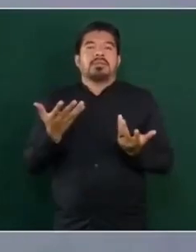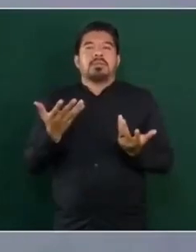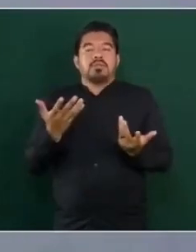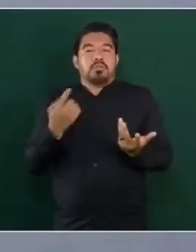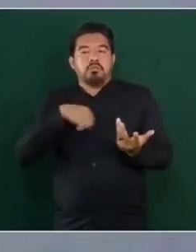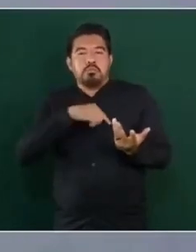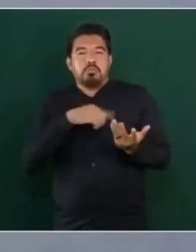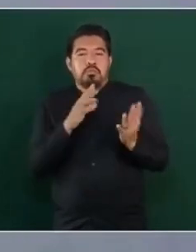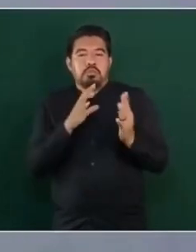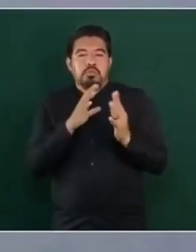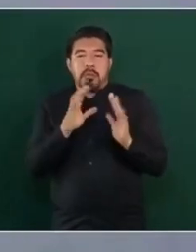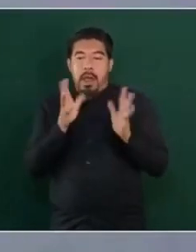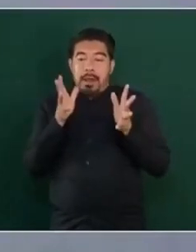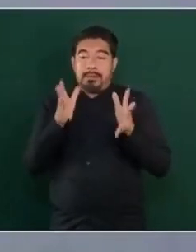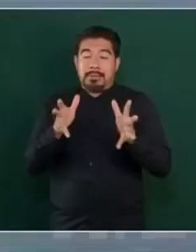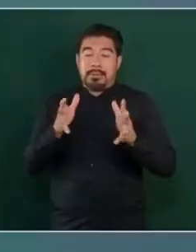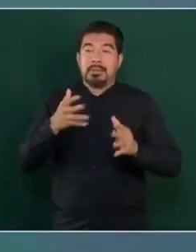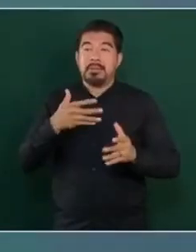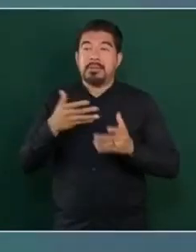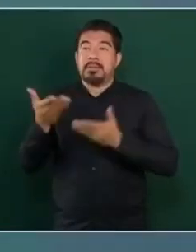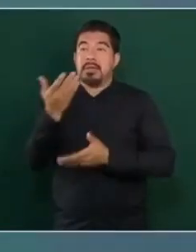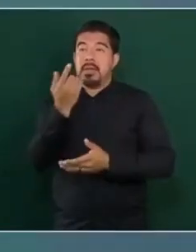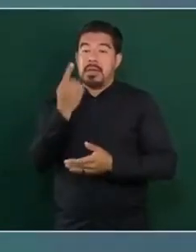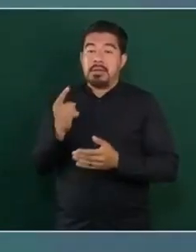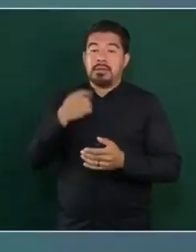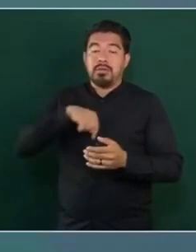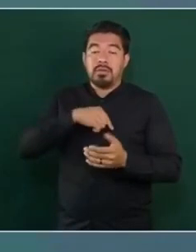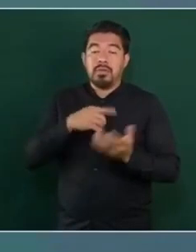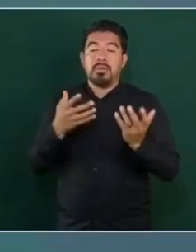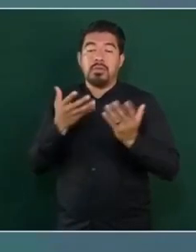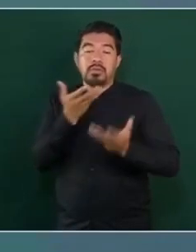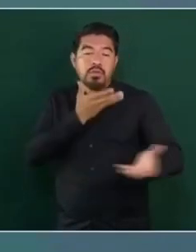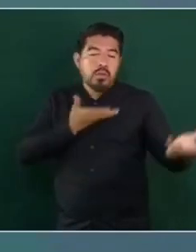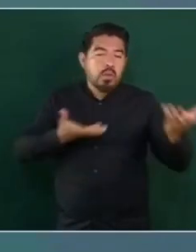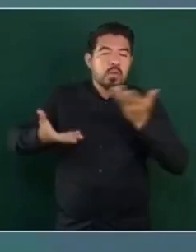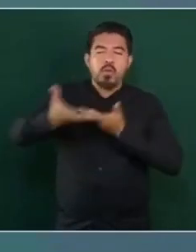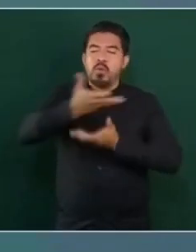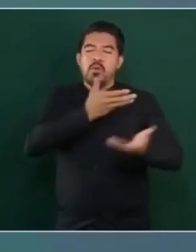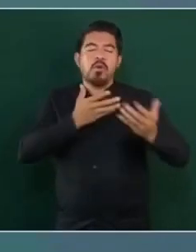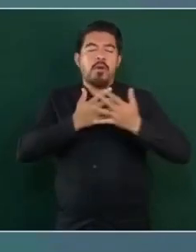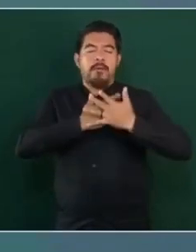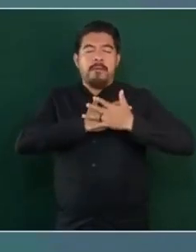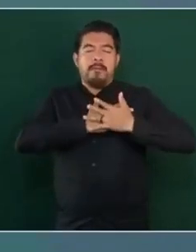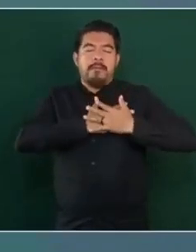de convivir, muy fraterna.